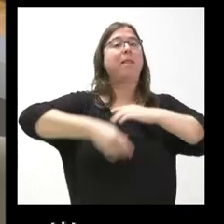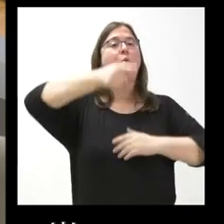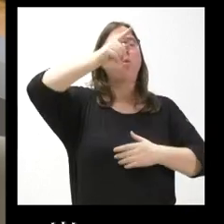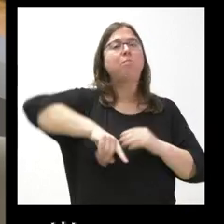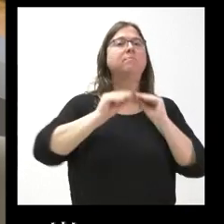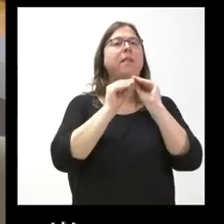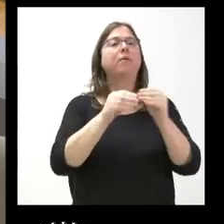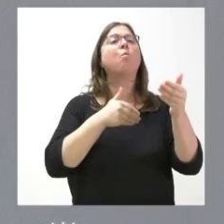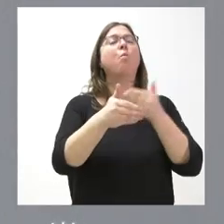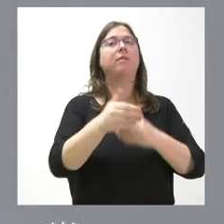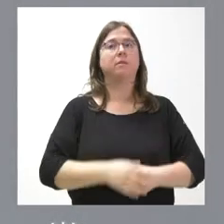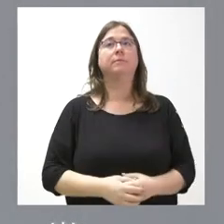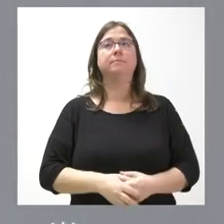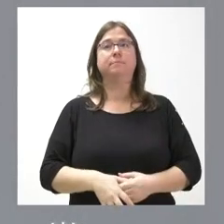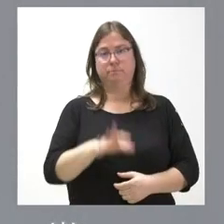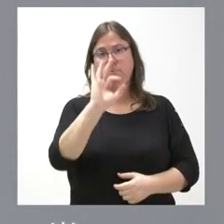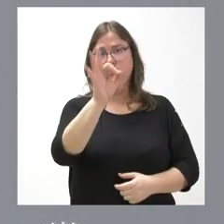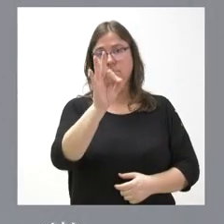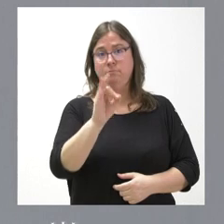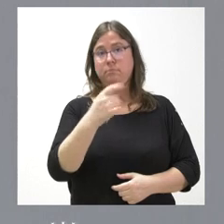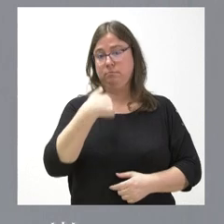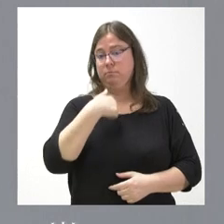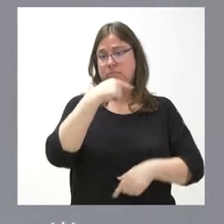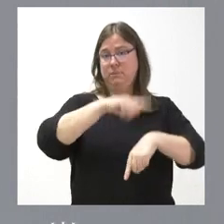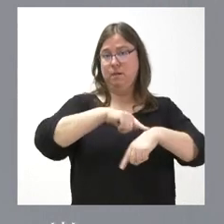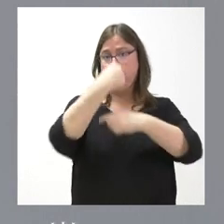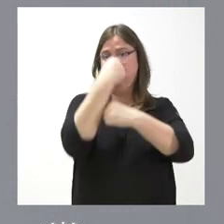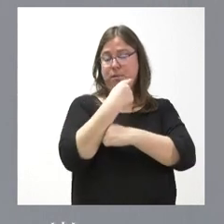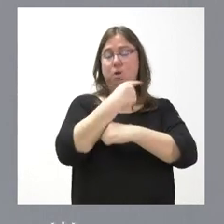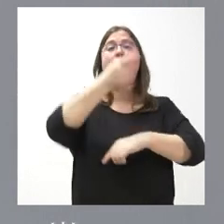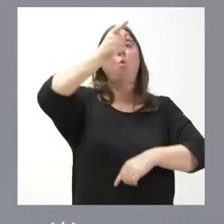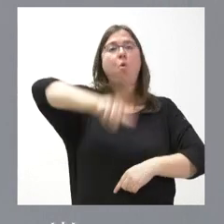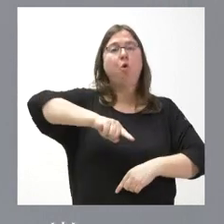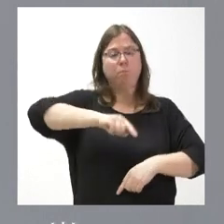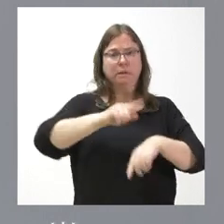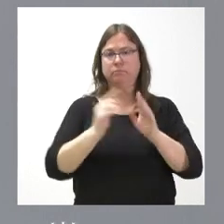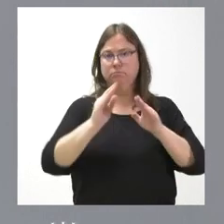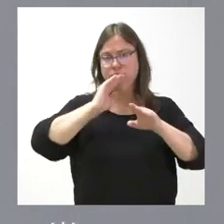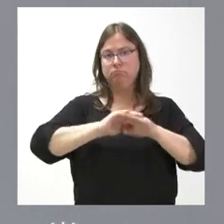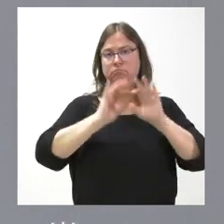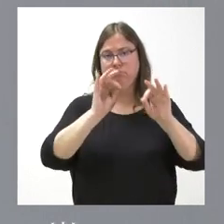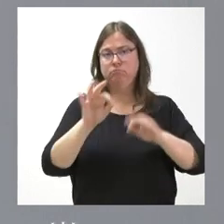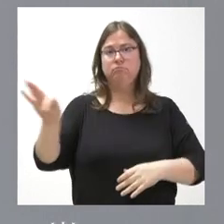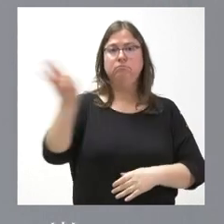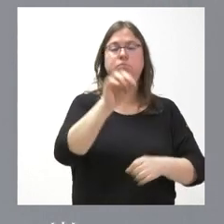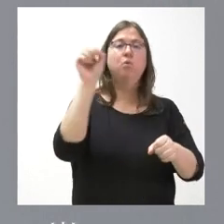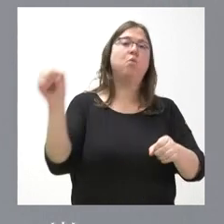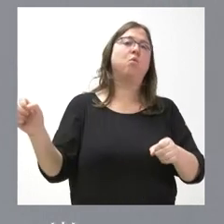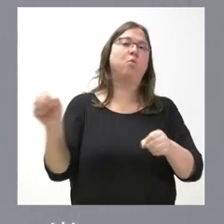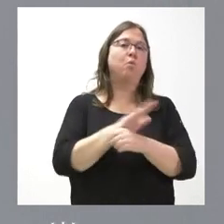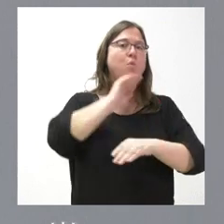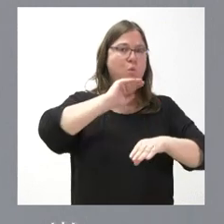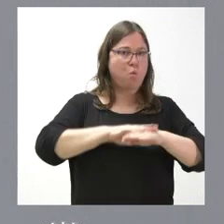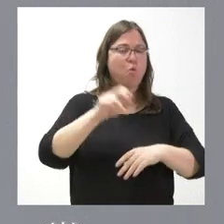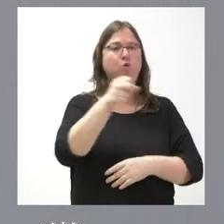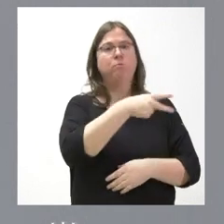ejecute. Pues, efectivamente, se nos ha dado un plazo de un mes y, en ese plazo, pues, se procederá a dar cumplimiento a la sentencia en los términos